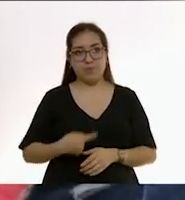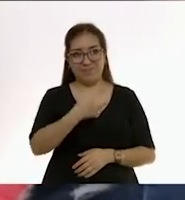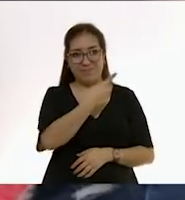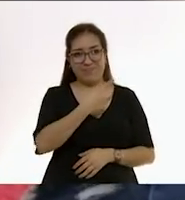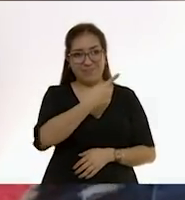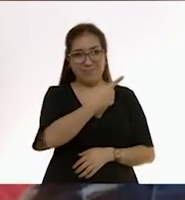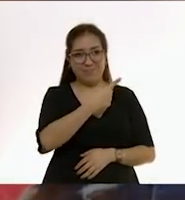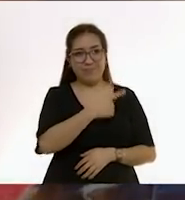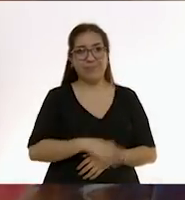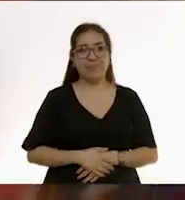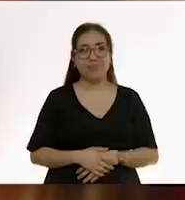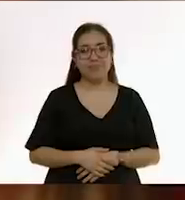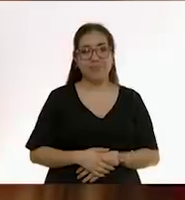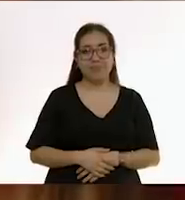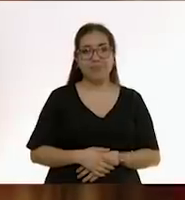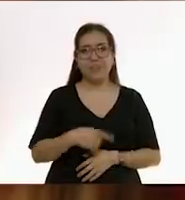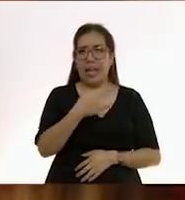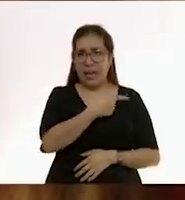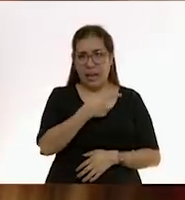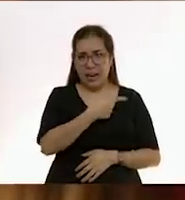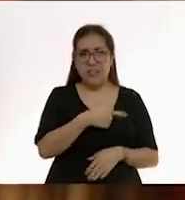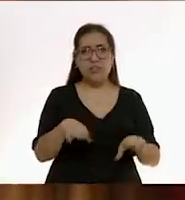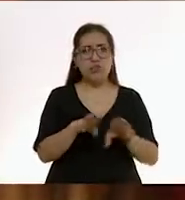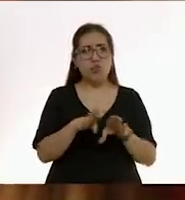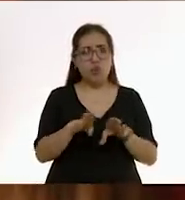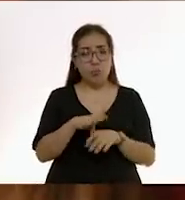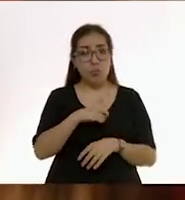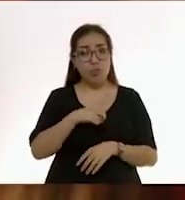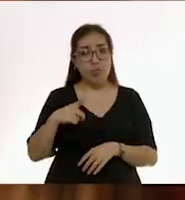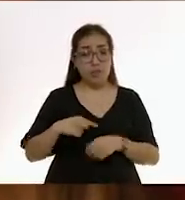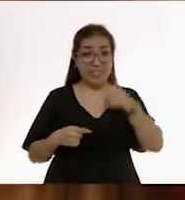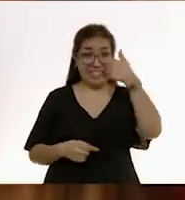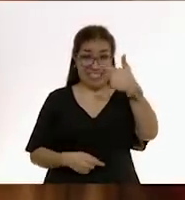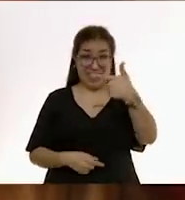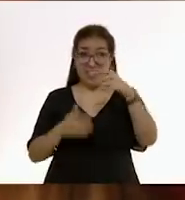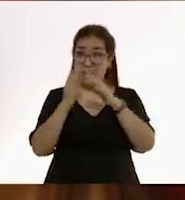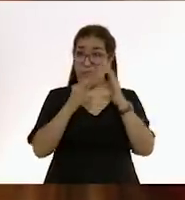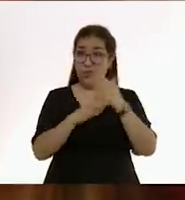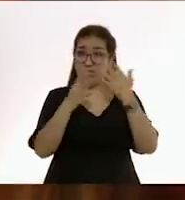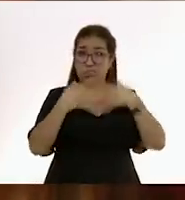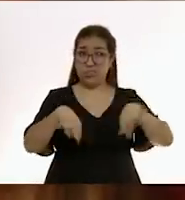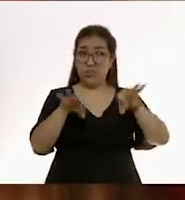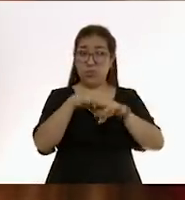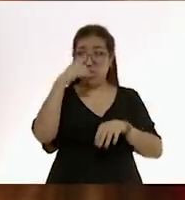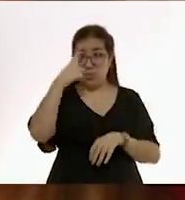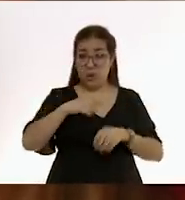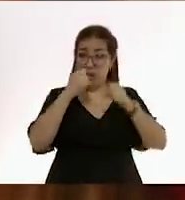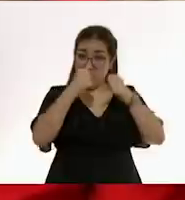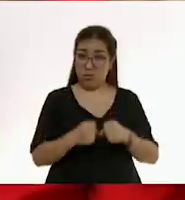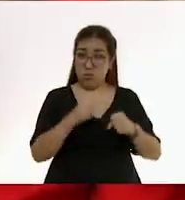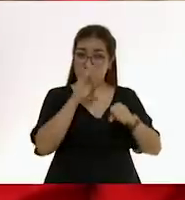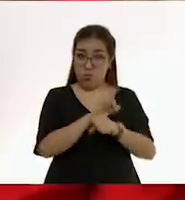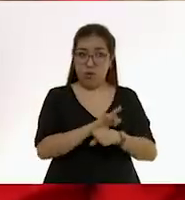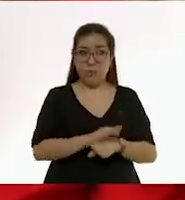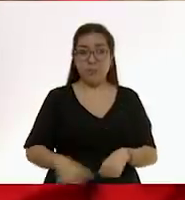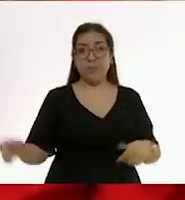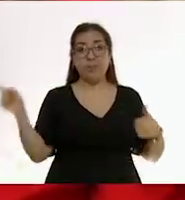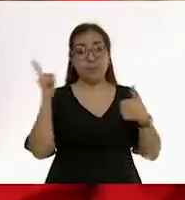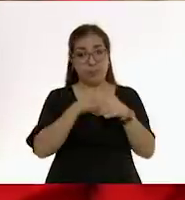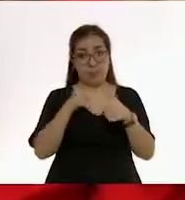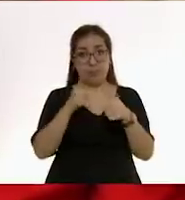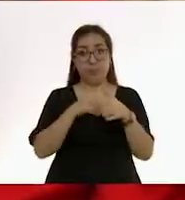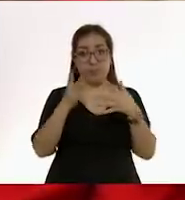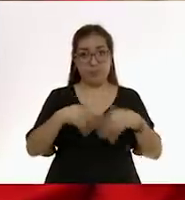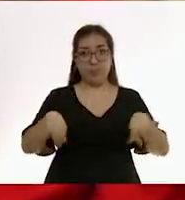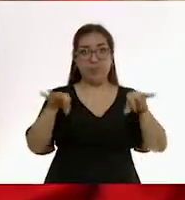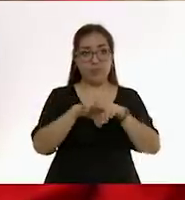El colecho seguro, entonces, buscamos que cumplas con siete condiciones para poderlo hacer de manera segura para el bebé. La primera, y es muy